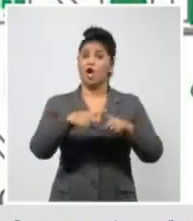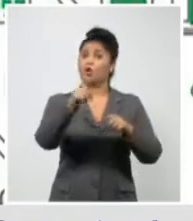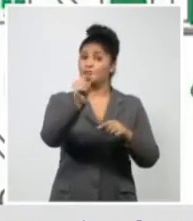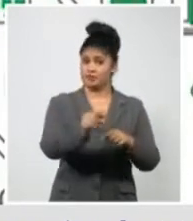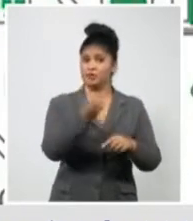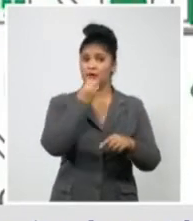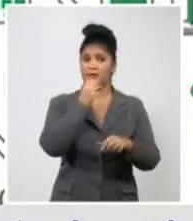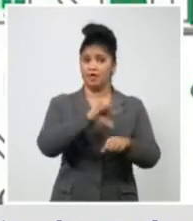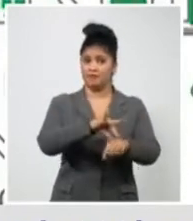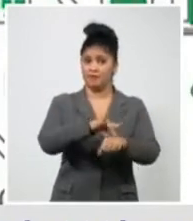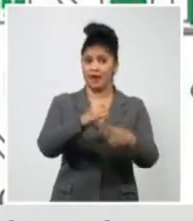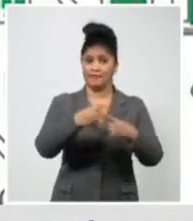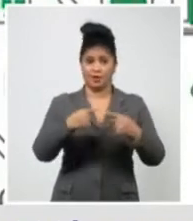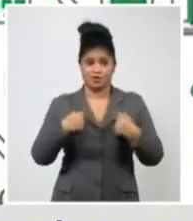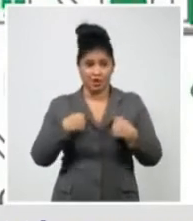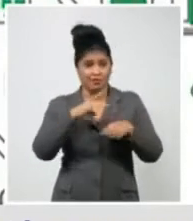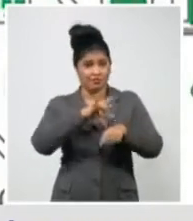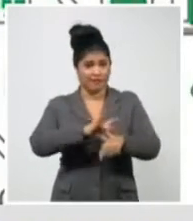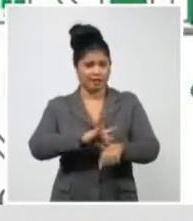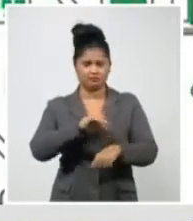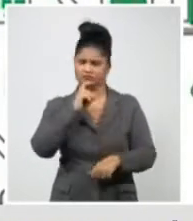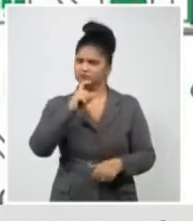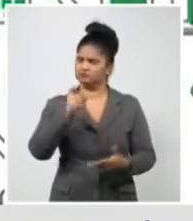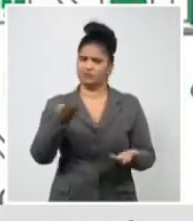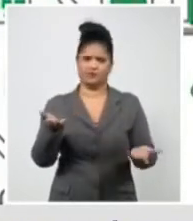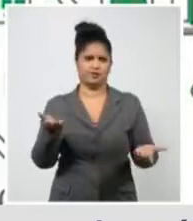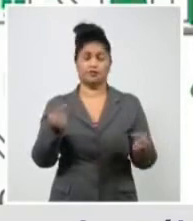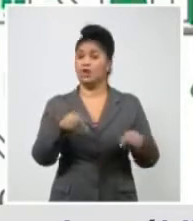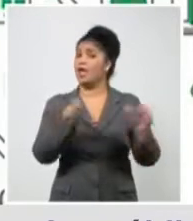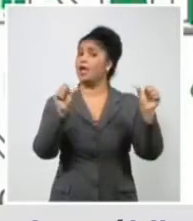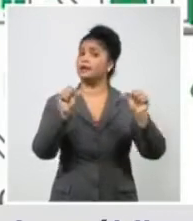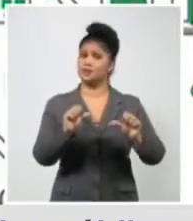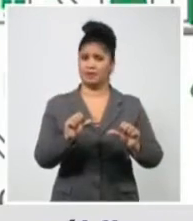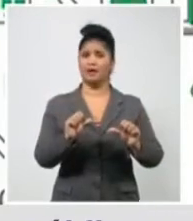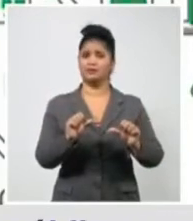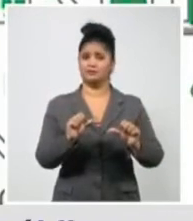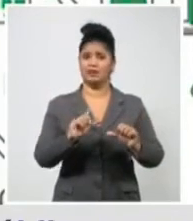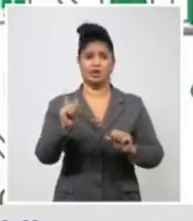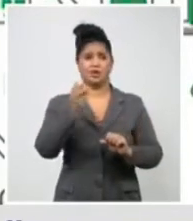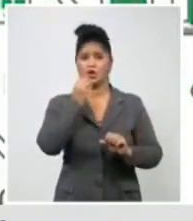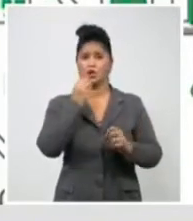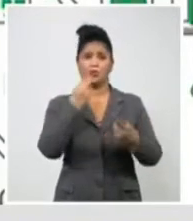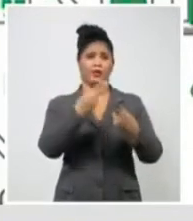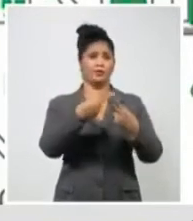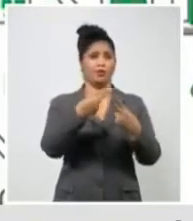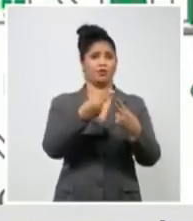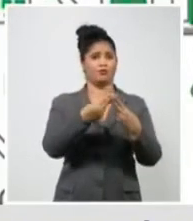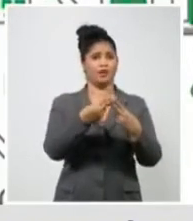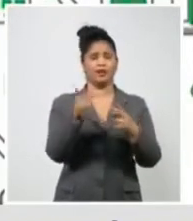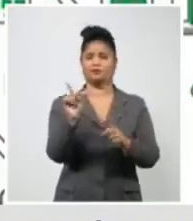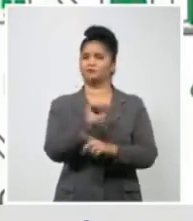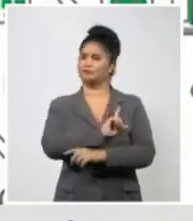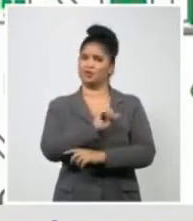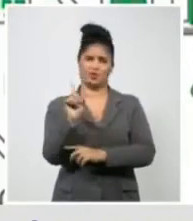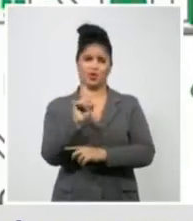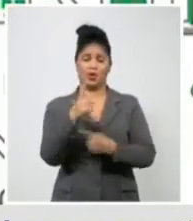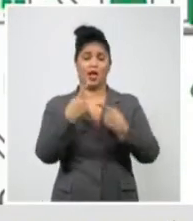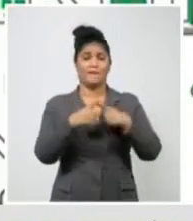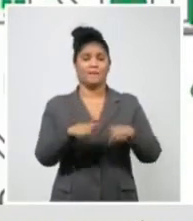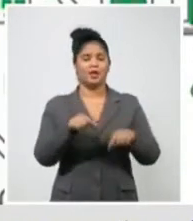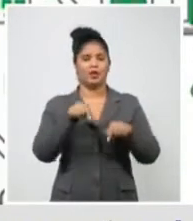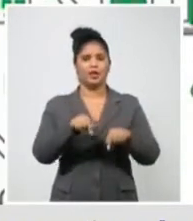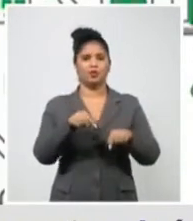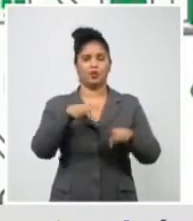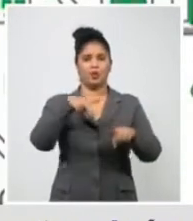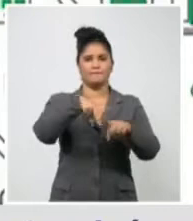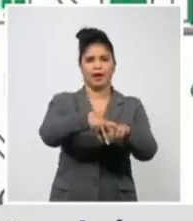haciendo ingentes esfuerzos para disminuir la transmisión, pero la transmisión se para, se detiene, se disminuye